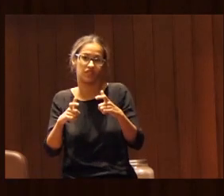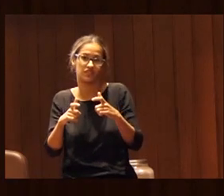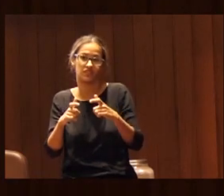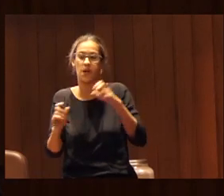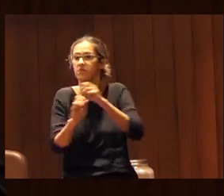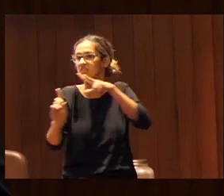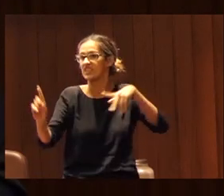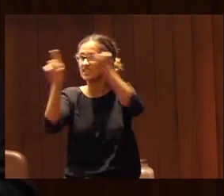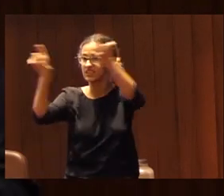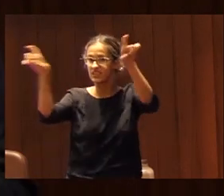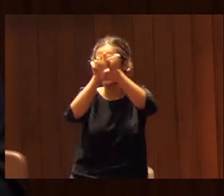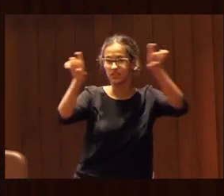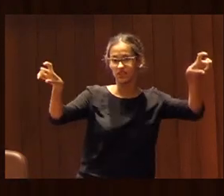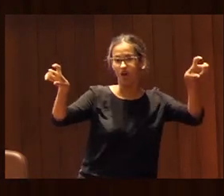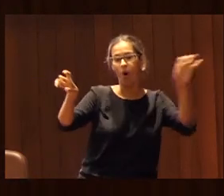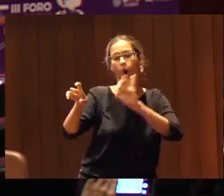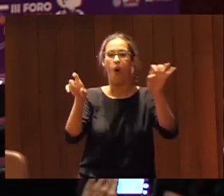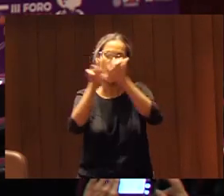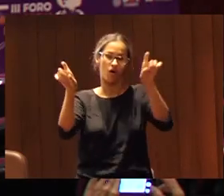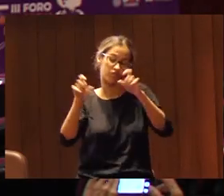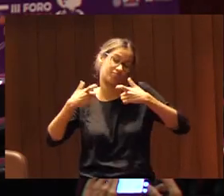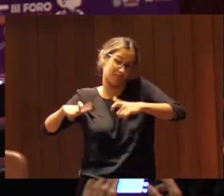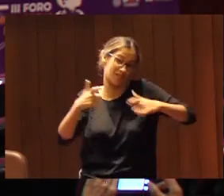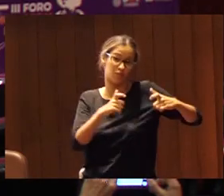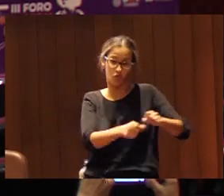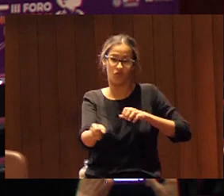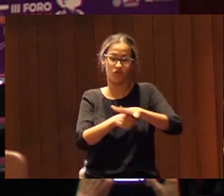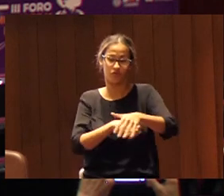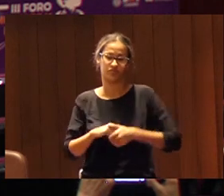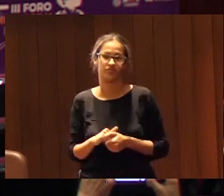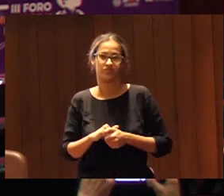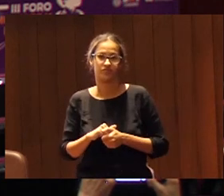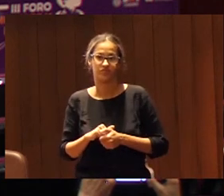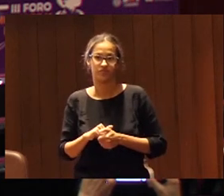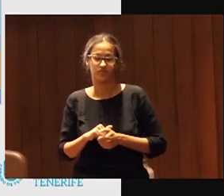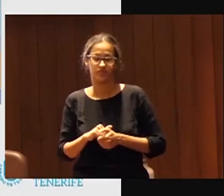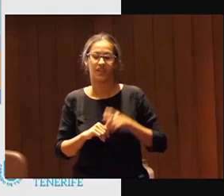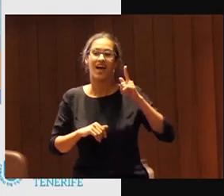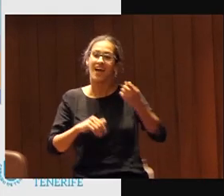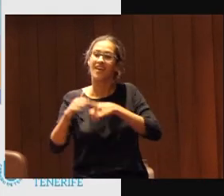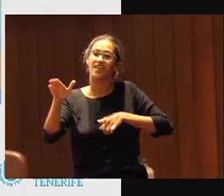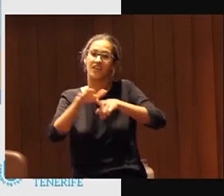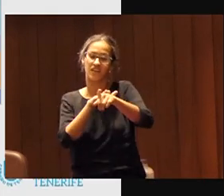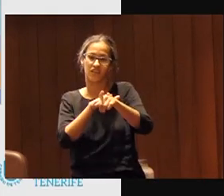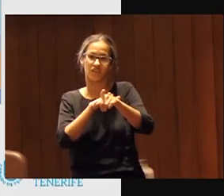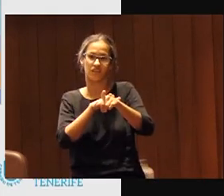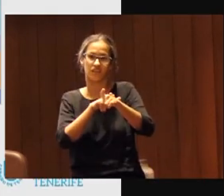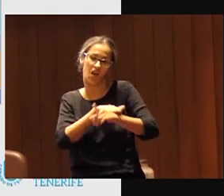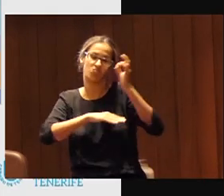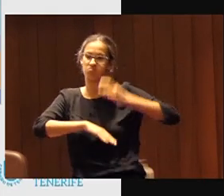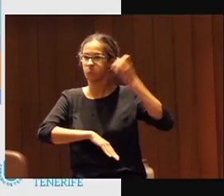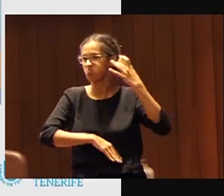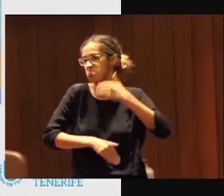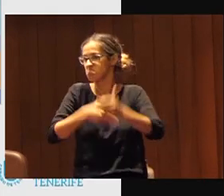entidades o ámbitos de influencia ¿vale? el consejo superior de deportes está desarrollando varias iniciativas